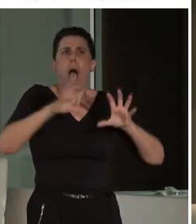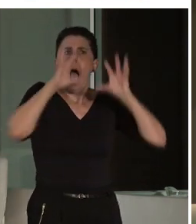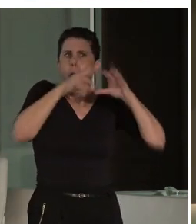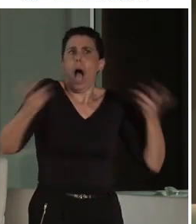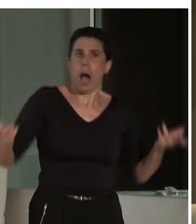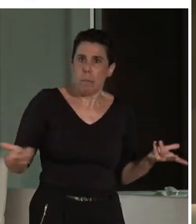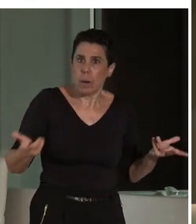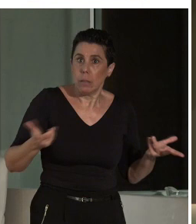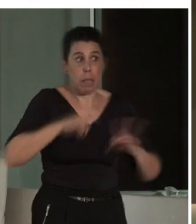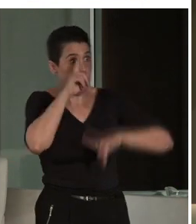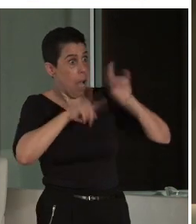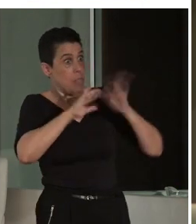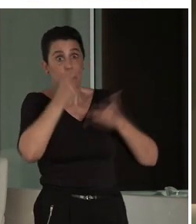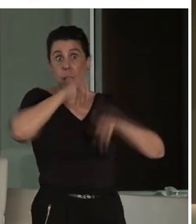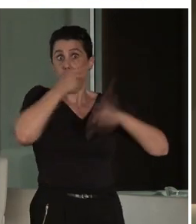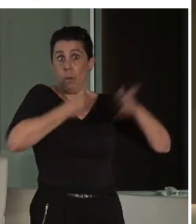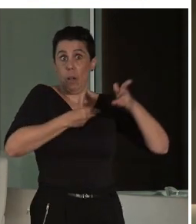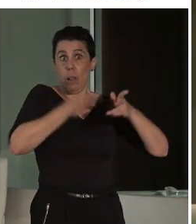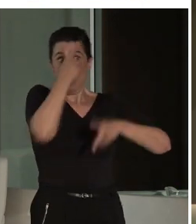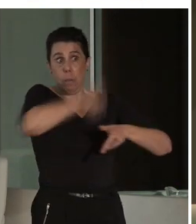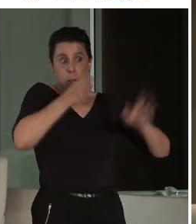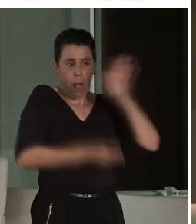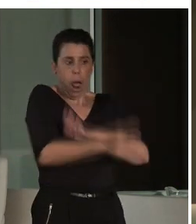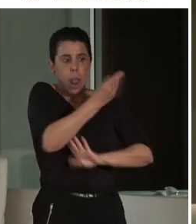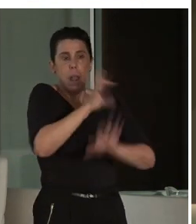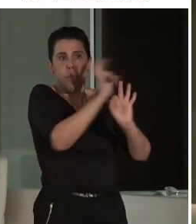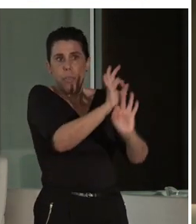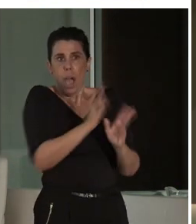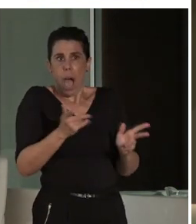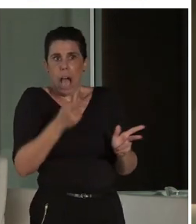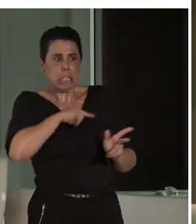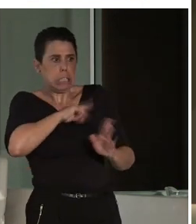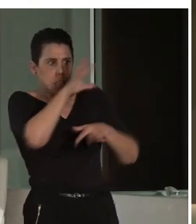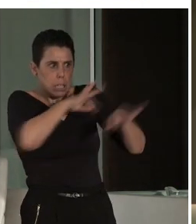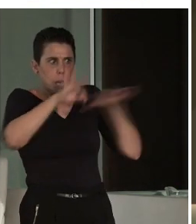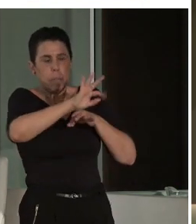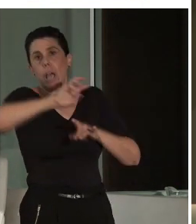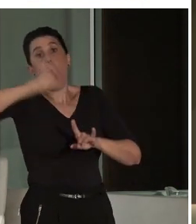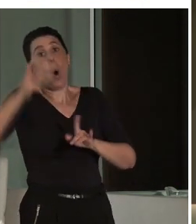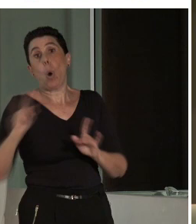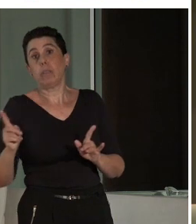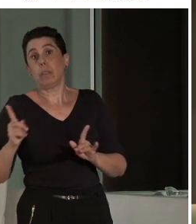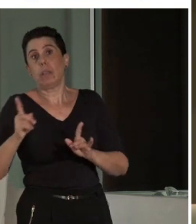que nacemos más empáticas o menos empáticas, y si no, pues te lo tienes que trabajar, ¿no?, como muchas cosas, ¿no?